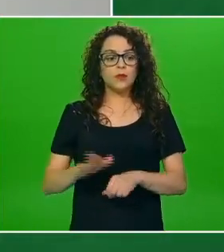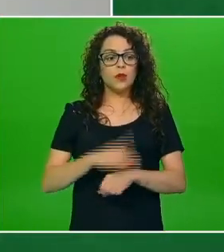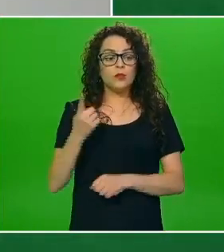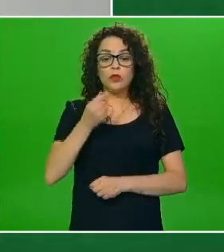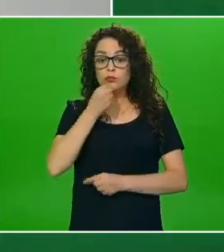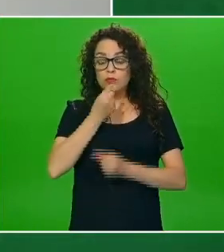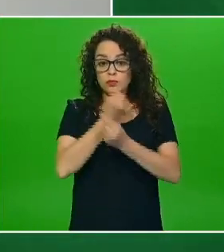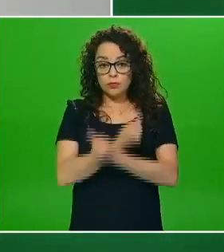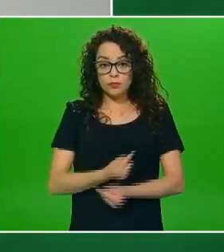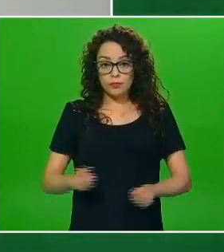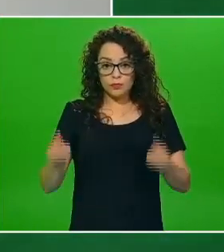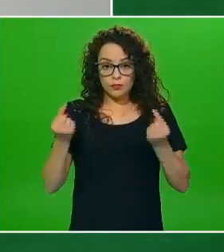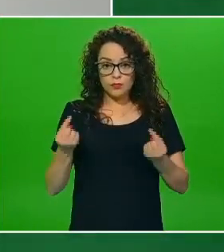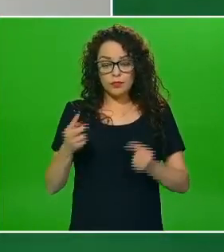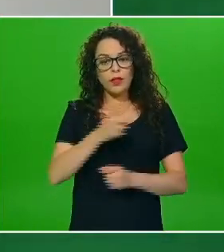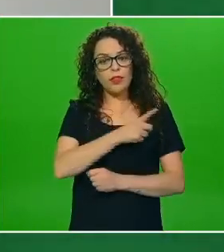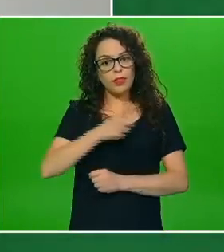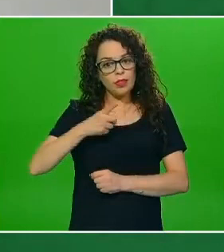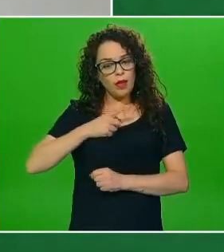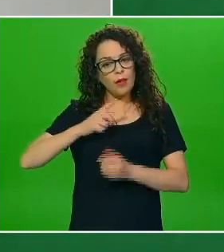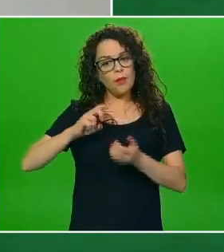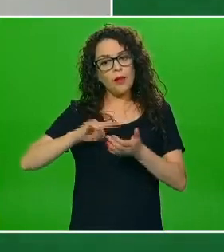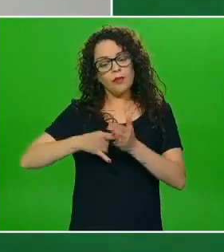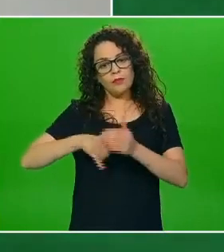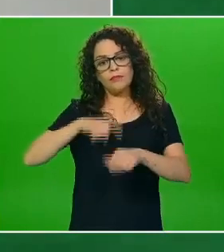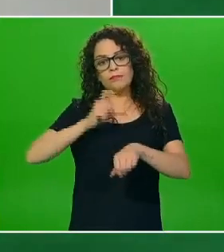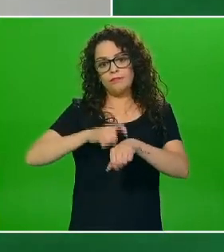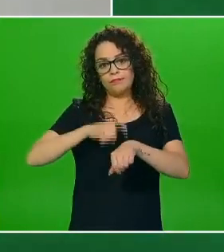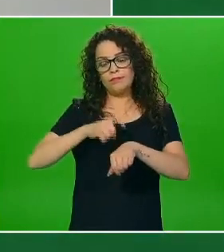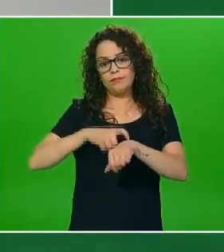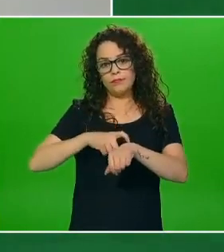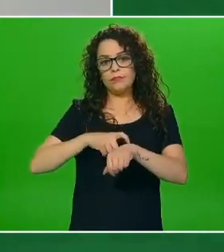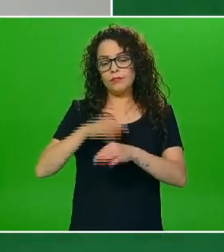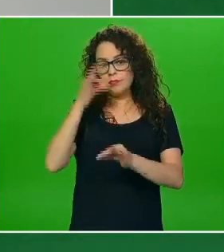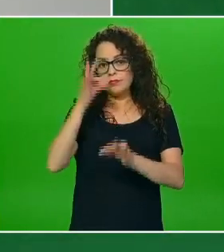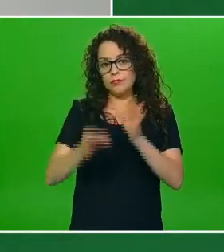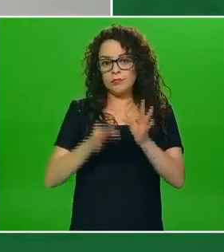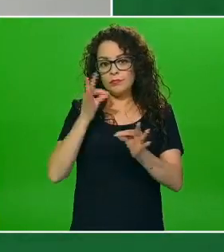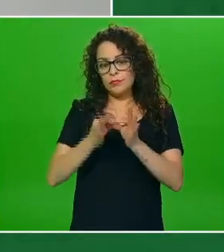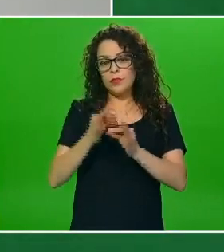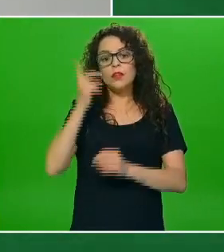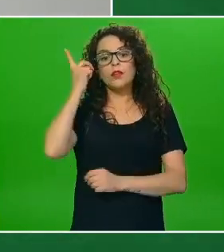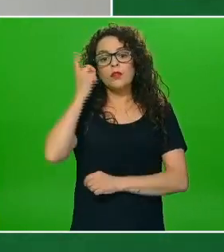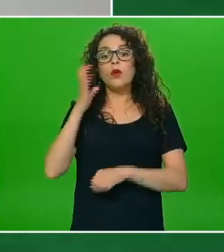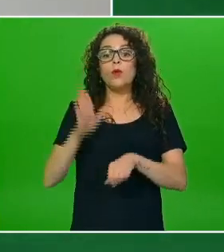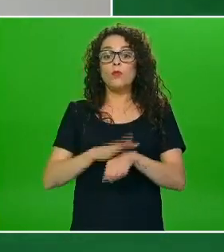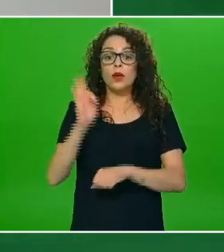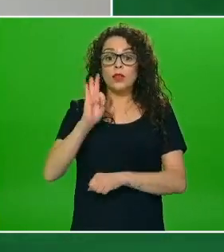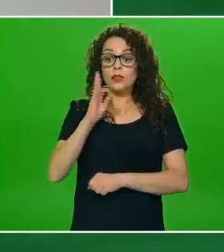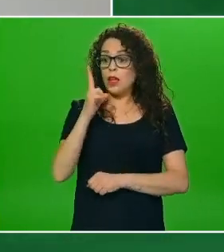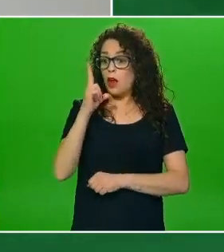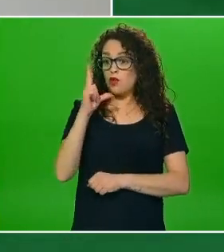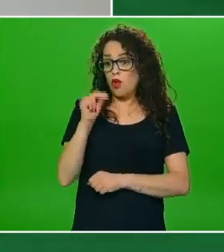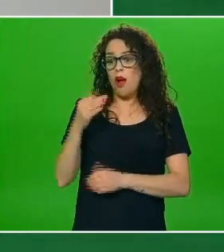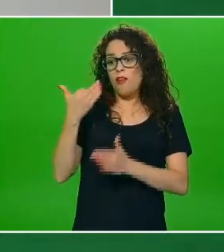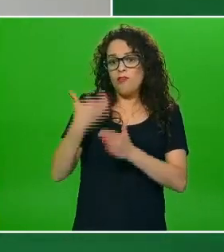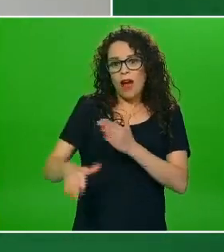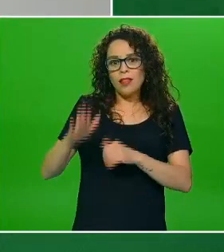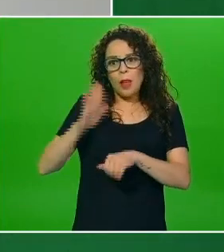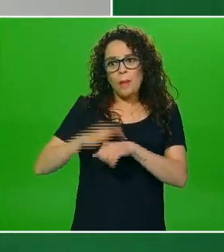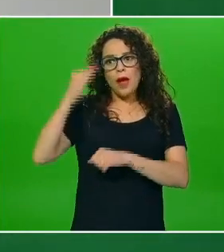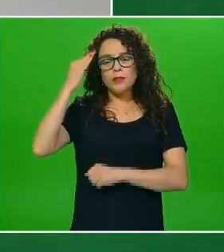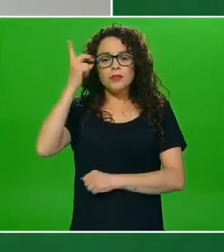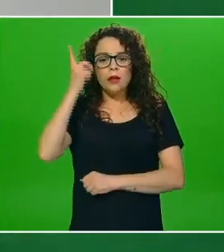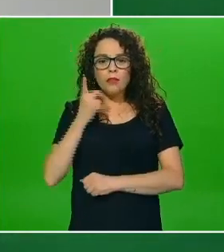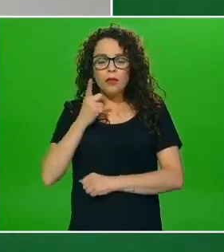y niñas deben dormir ciertas horas de sueño esto afecta puede afectar su rendimiento escolar también y bueno por lo tanto